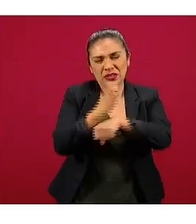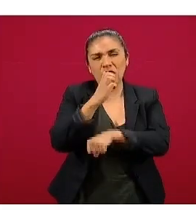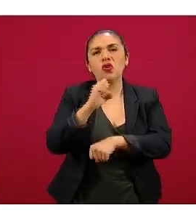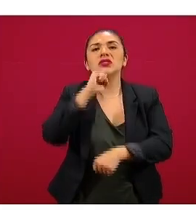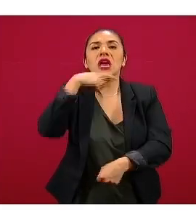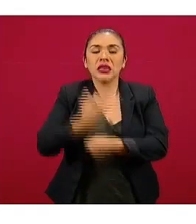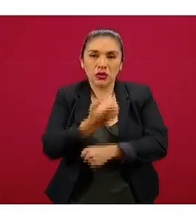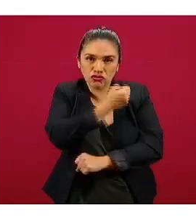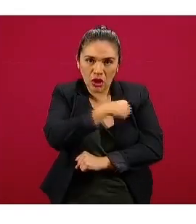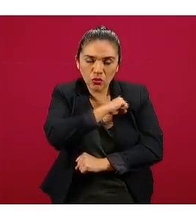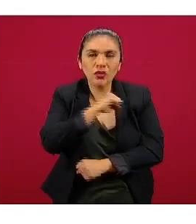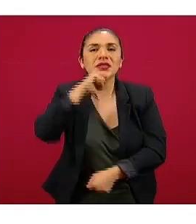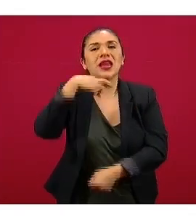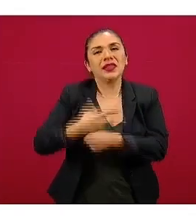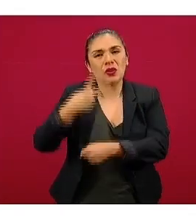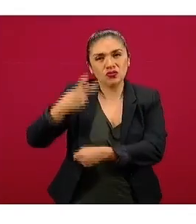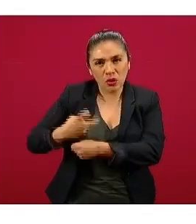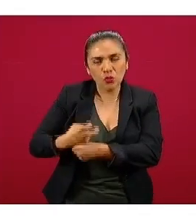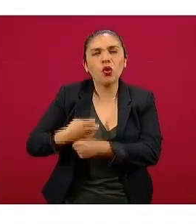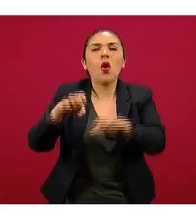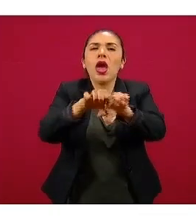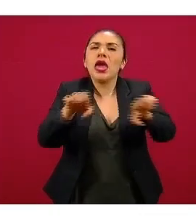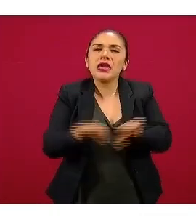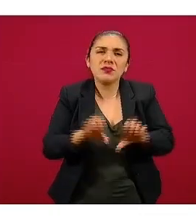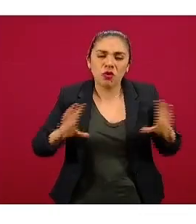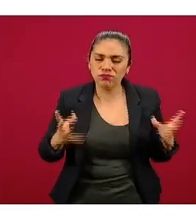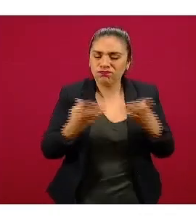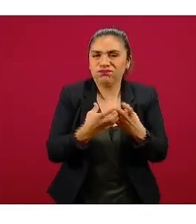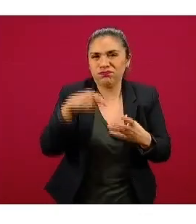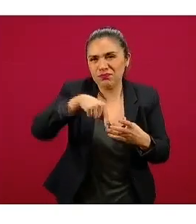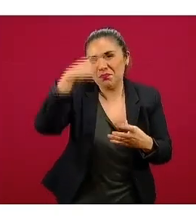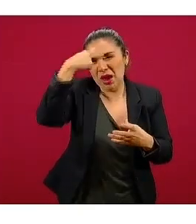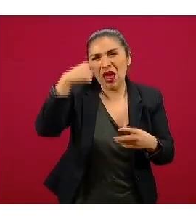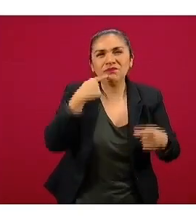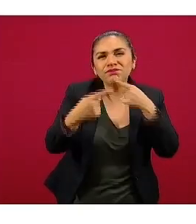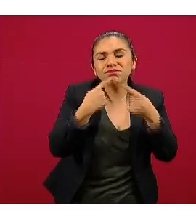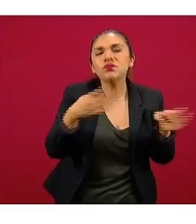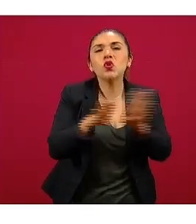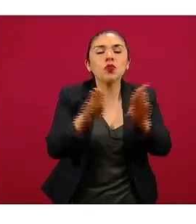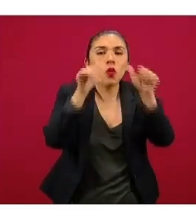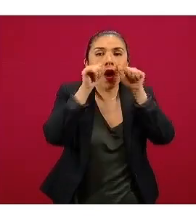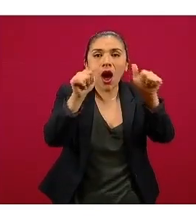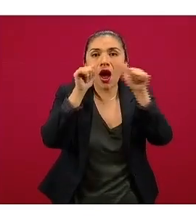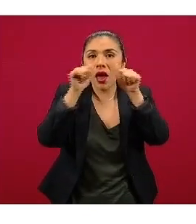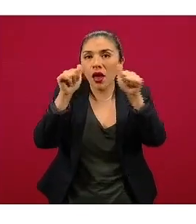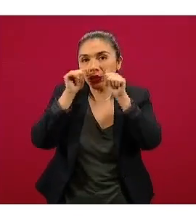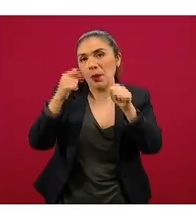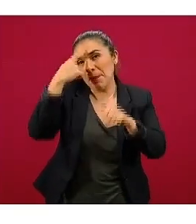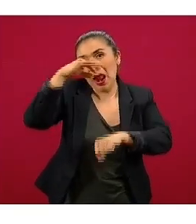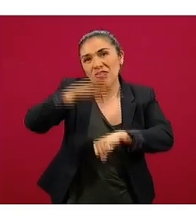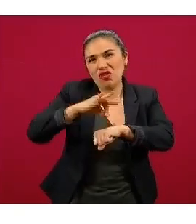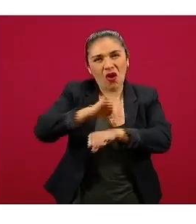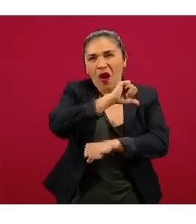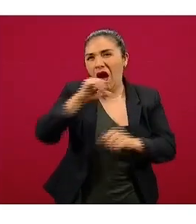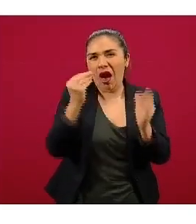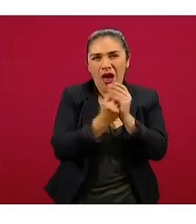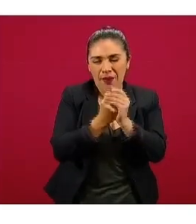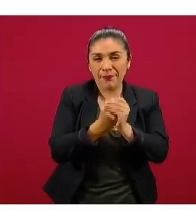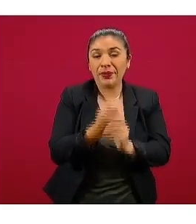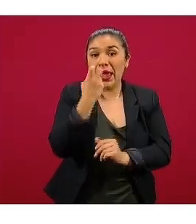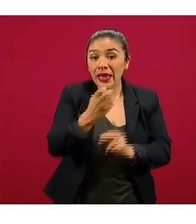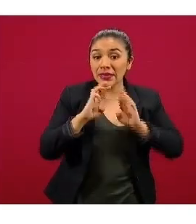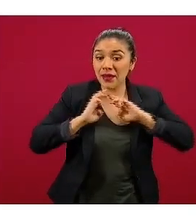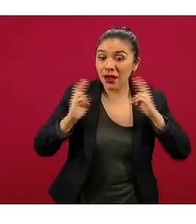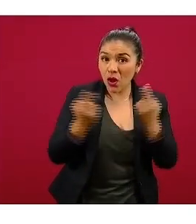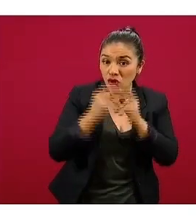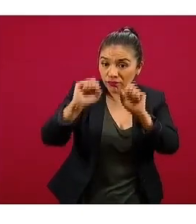subsecretaria de salud y todo su equipo técnico, sobre todo aquel que tiene que ver con la atención médica. De esta reunión se